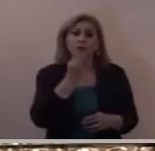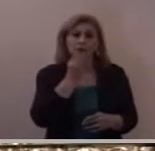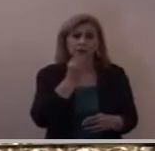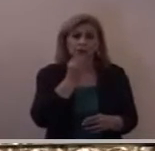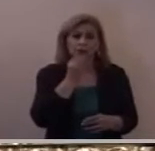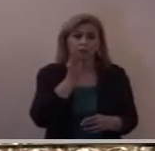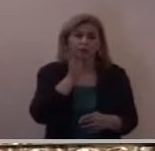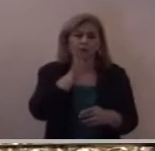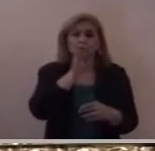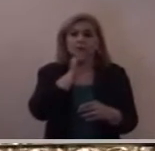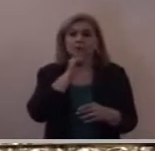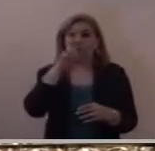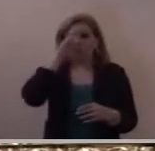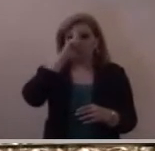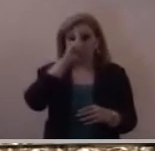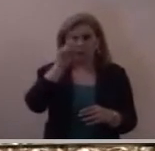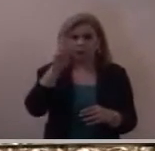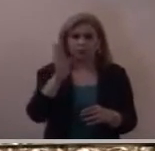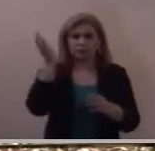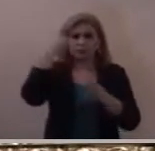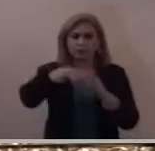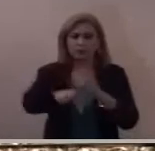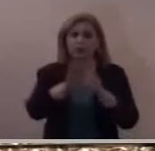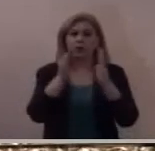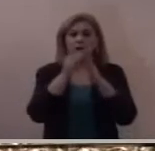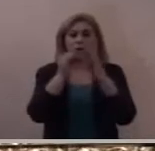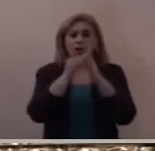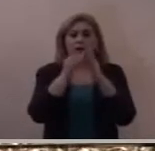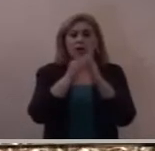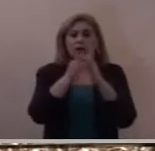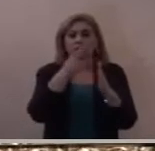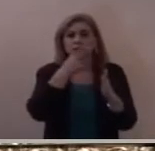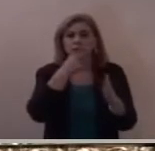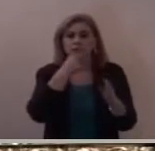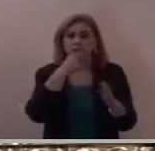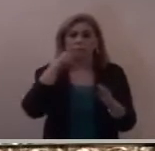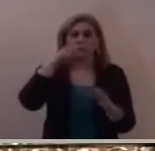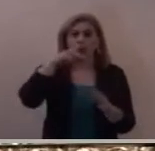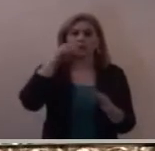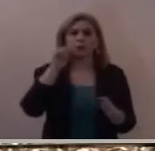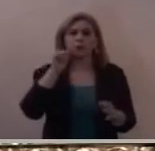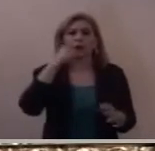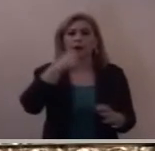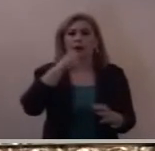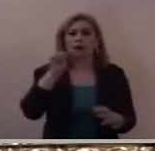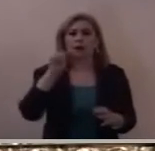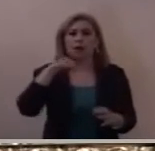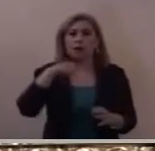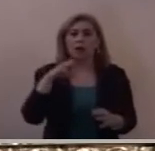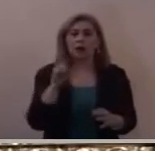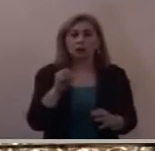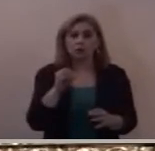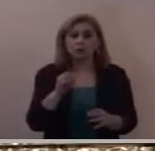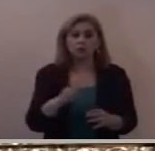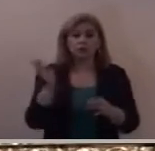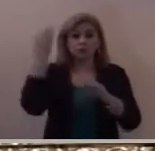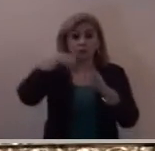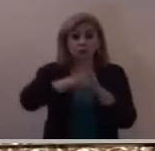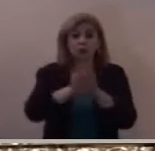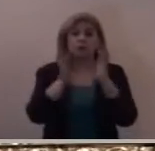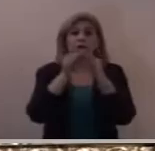a la casa de un pagano si entraba quedaba impuro